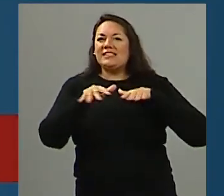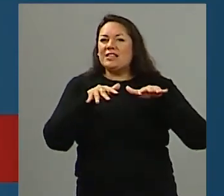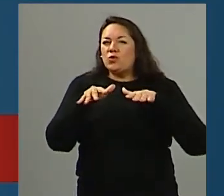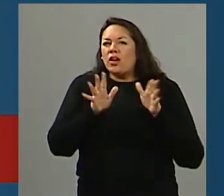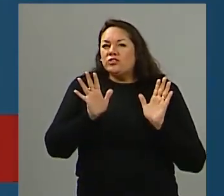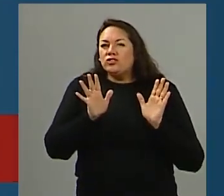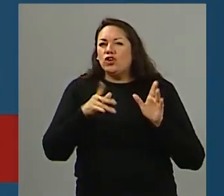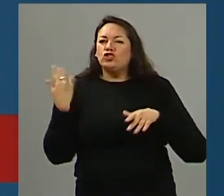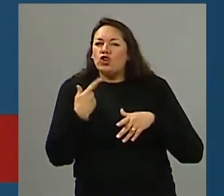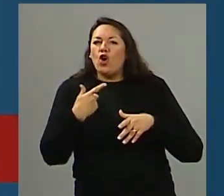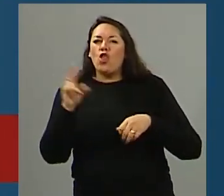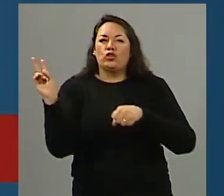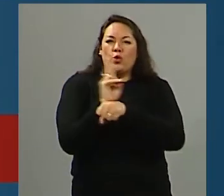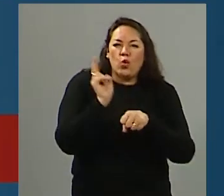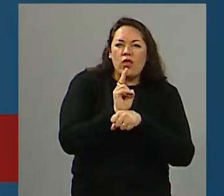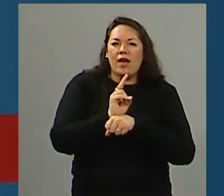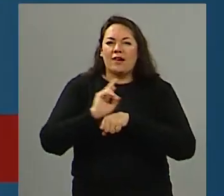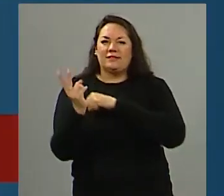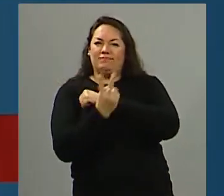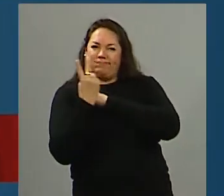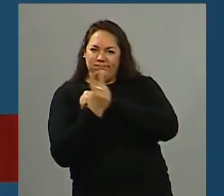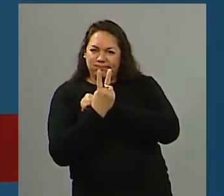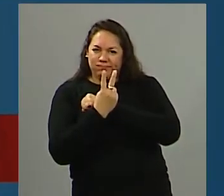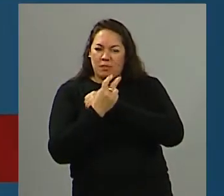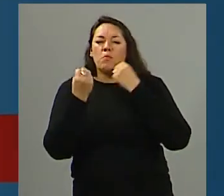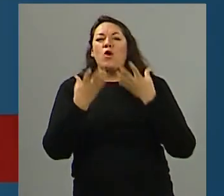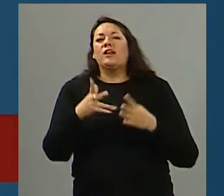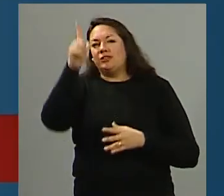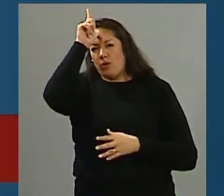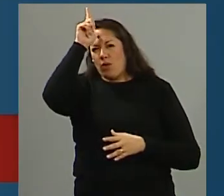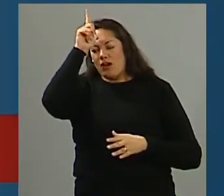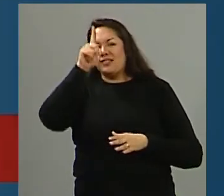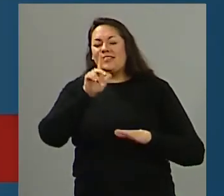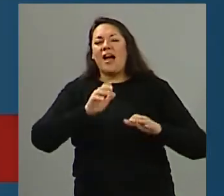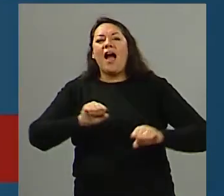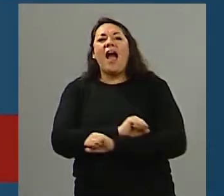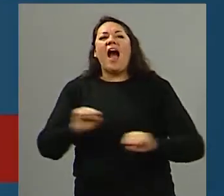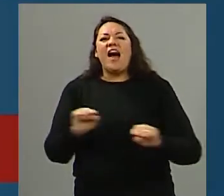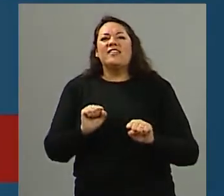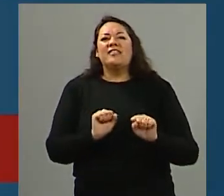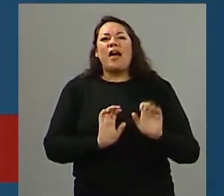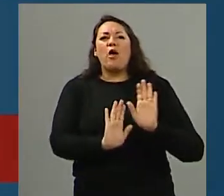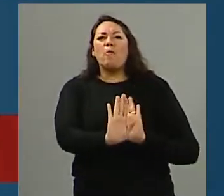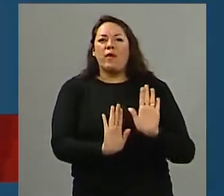policía de Nueva York ayudó a desbaratar tanto, tanto imposibles atentados, como dijo en su momento Kelly.